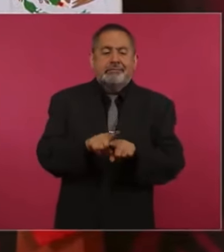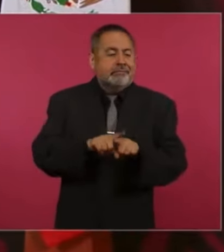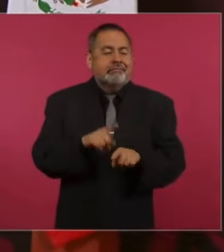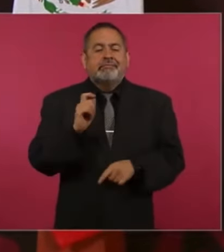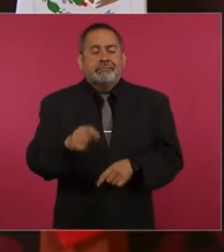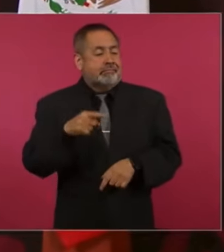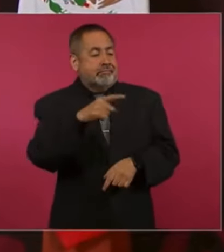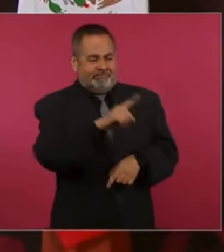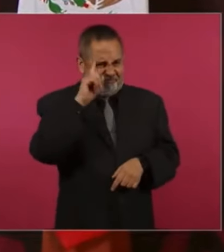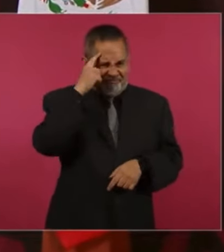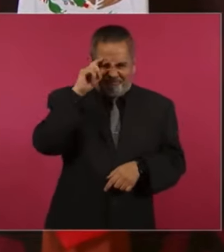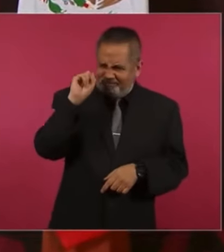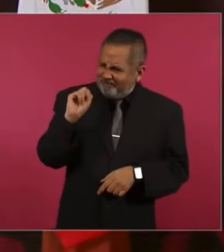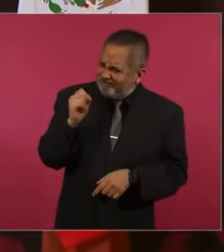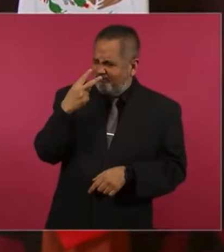enojo.